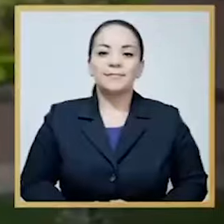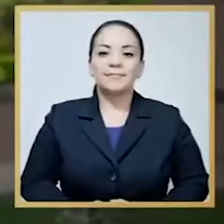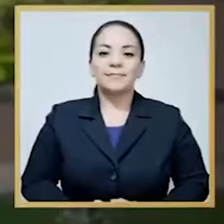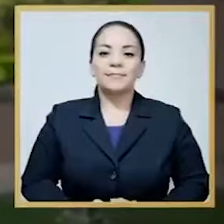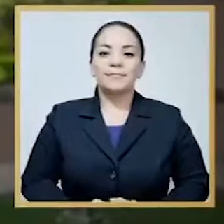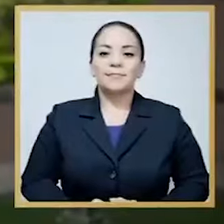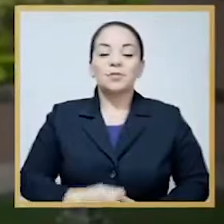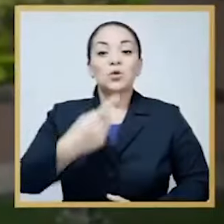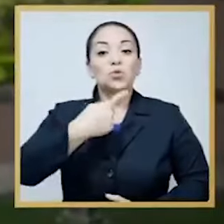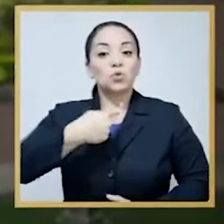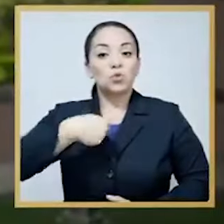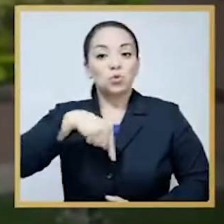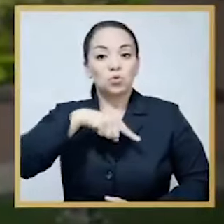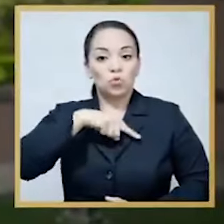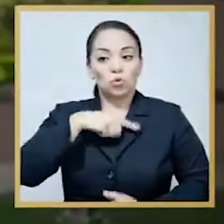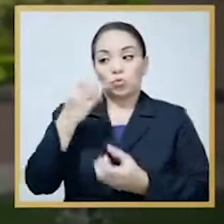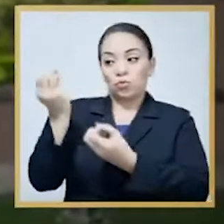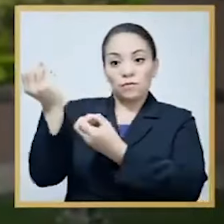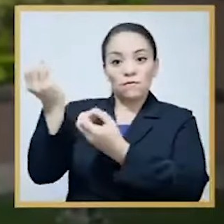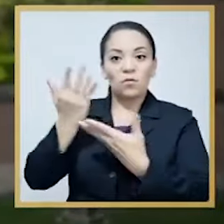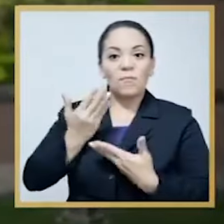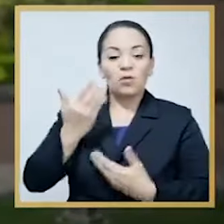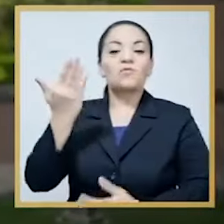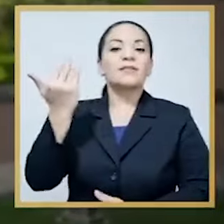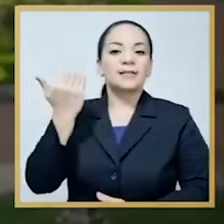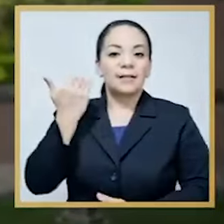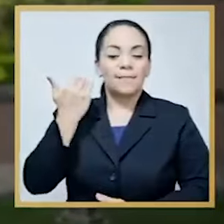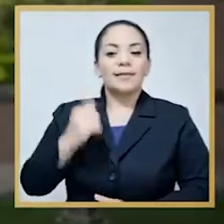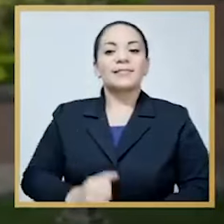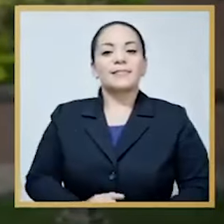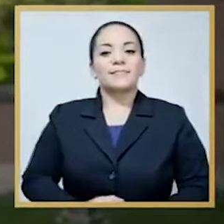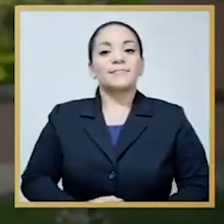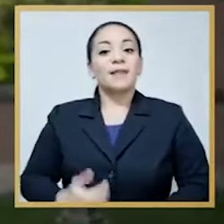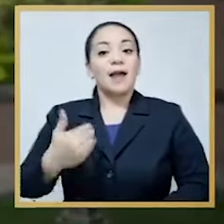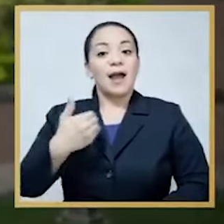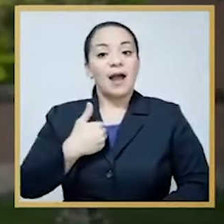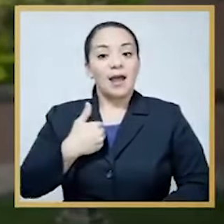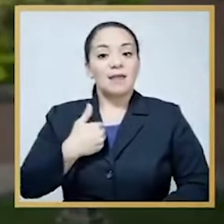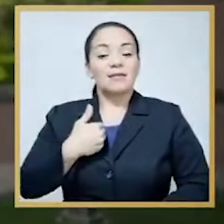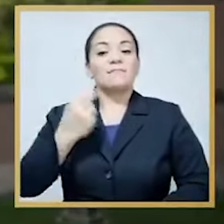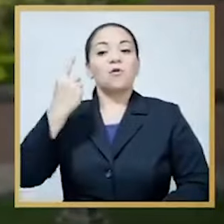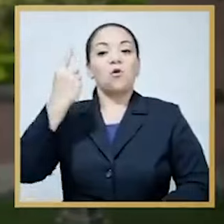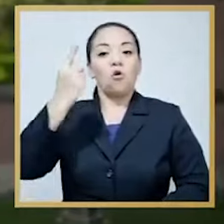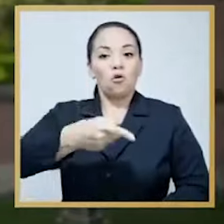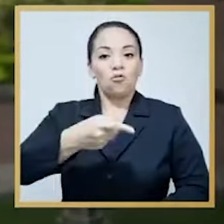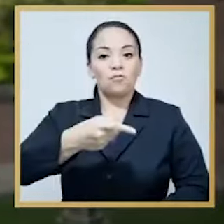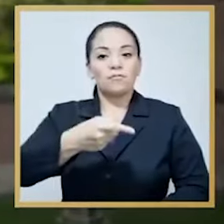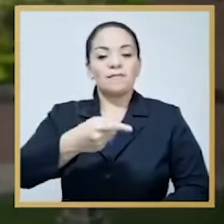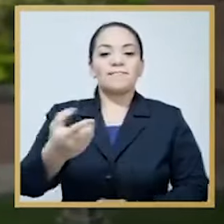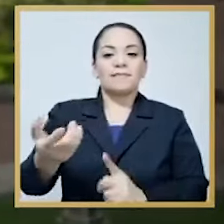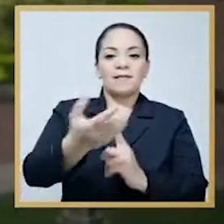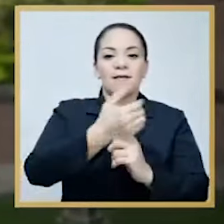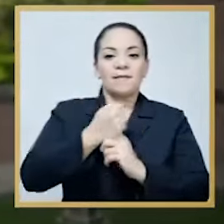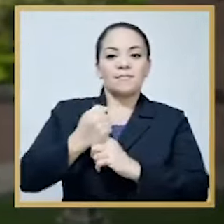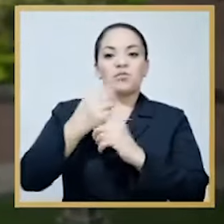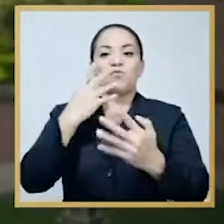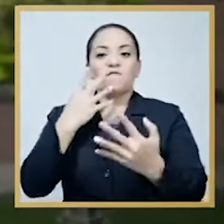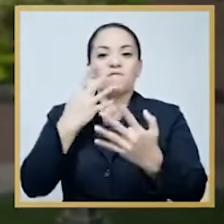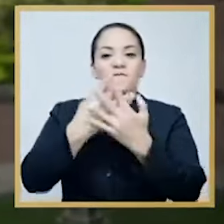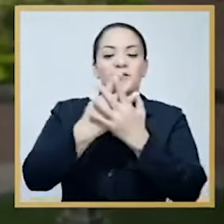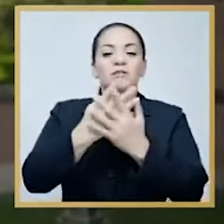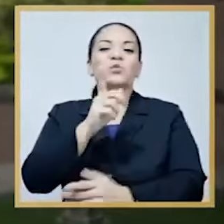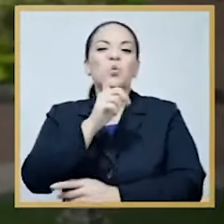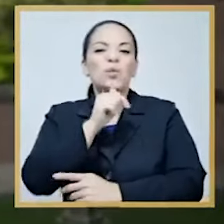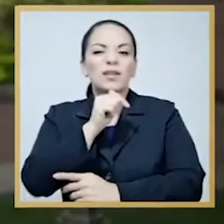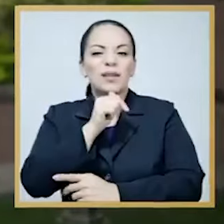Hemos sido informados de que existen órdenes de aprehensión, de arresto y de